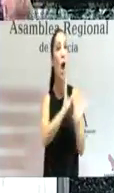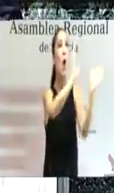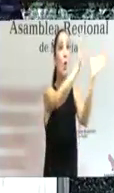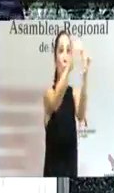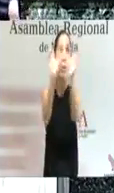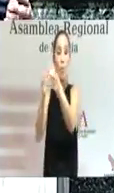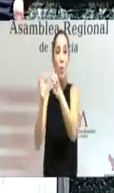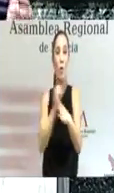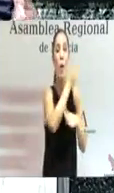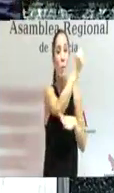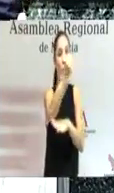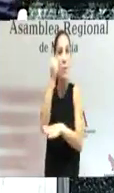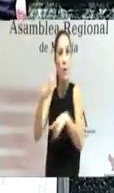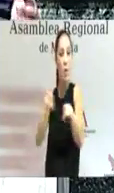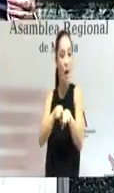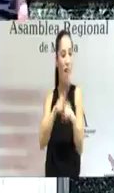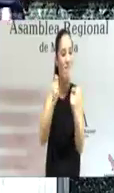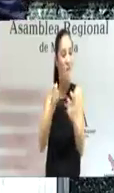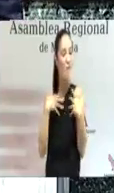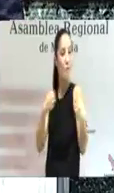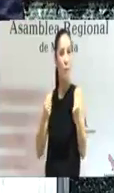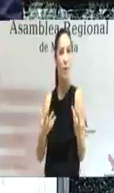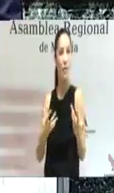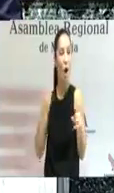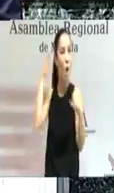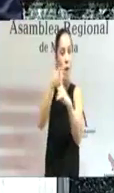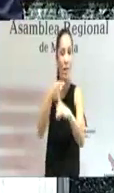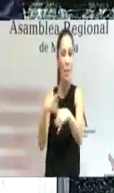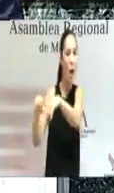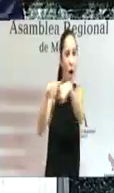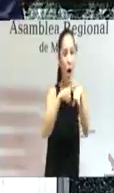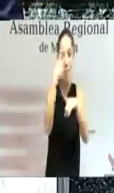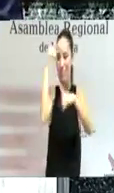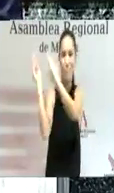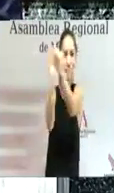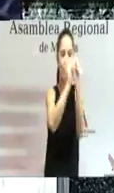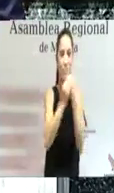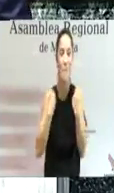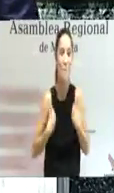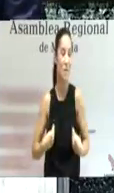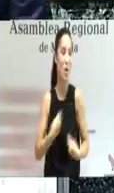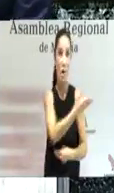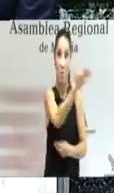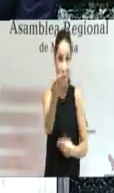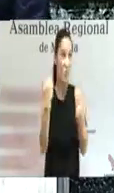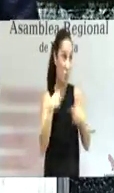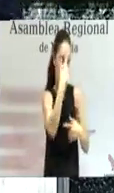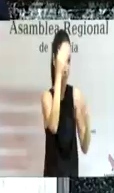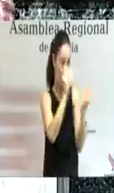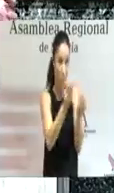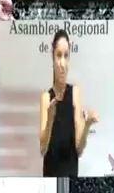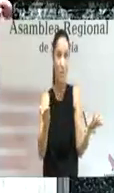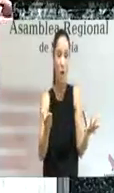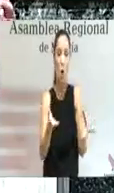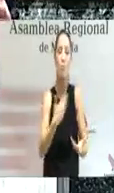una fortaleza para lograr un objetivo que deberíamos compartir que estoy convencido compartimos Juntos